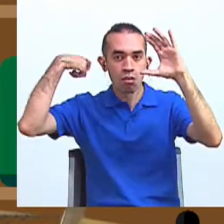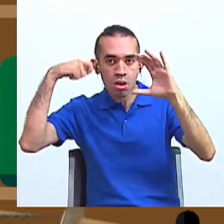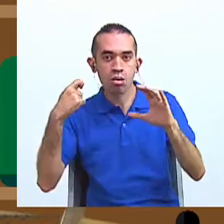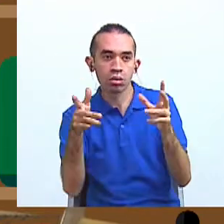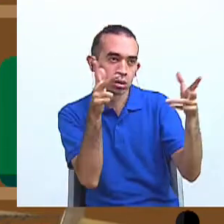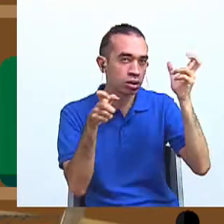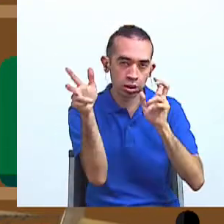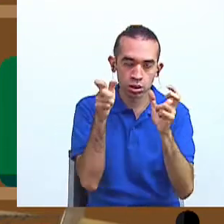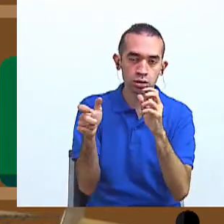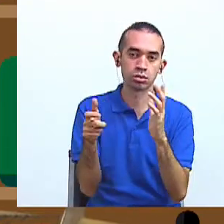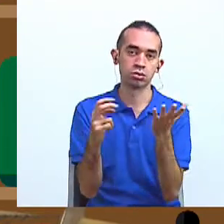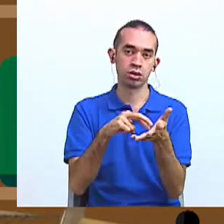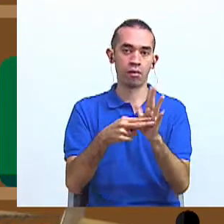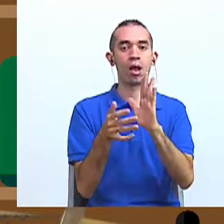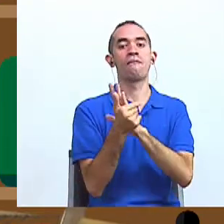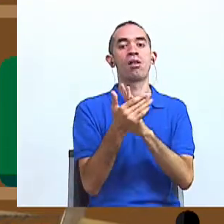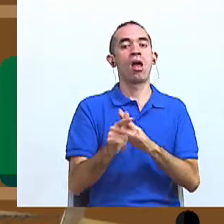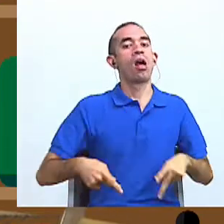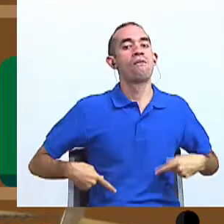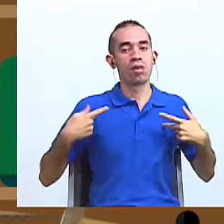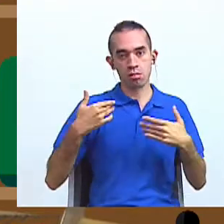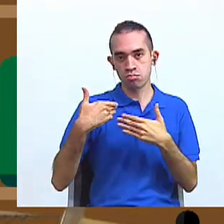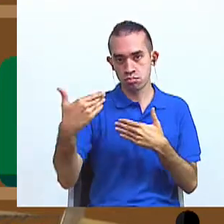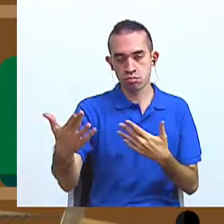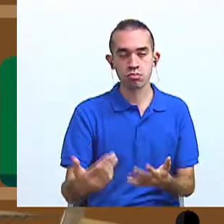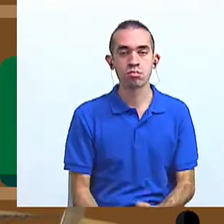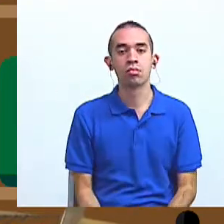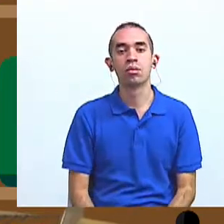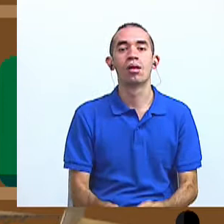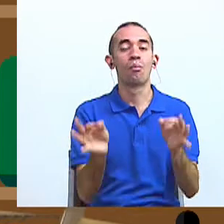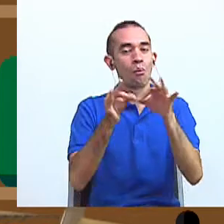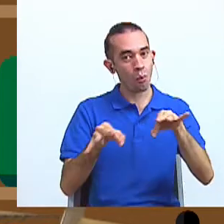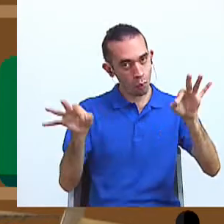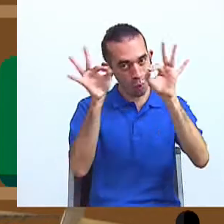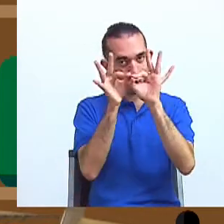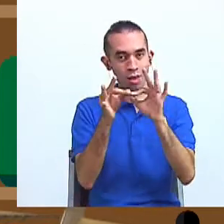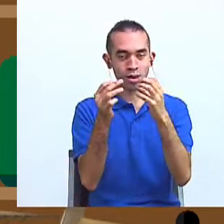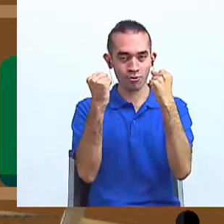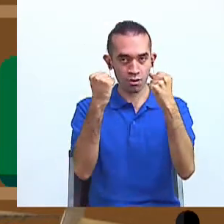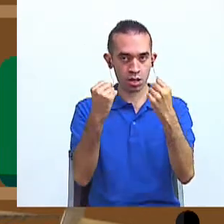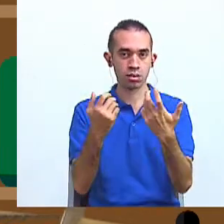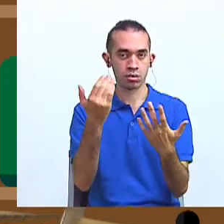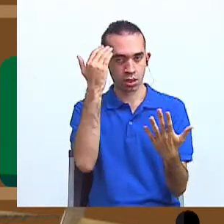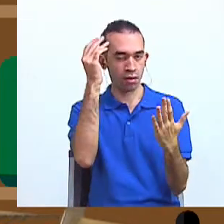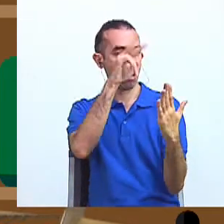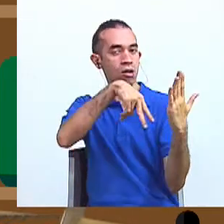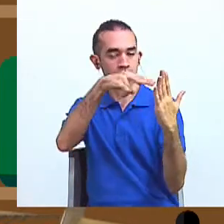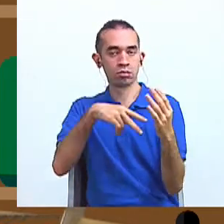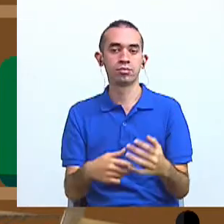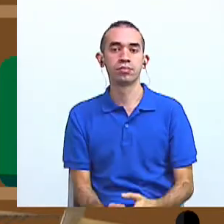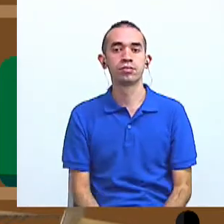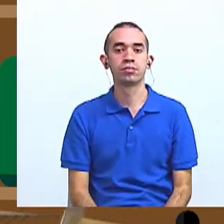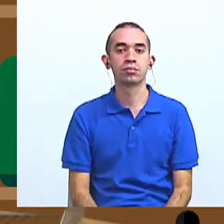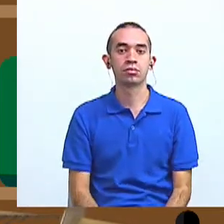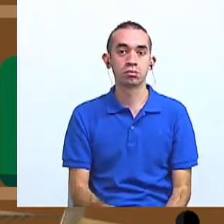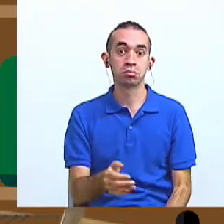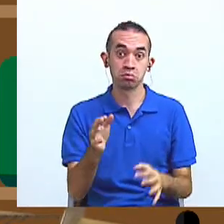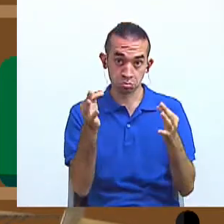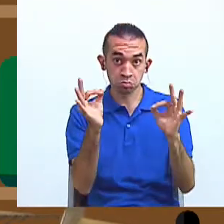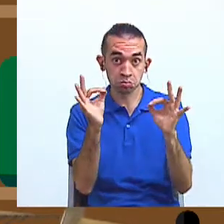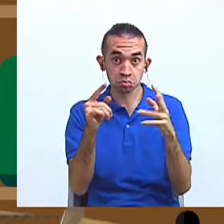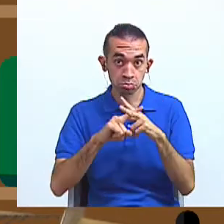Por eso es muy importante que fortalezcamos esas áreas. Pero bueno, ¿qué les parece si iniciamos nuestra clase? Sí,